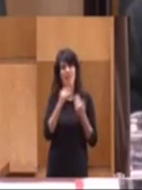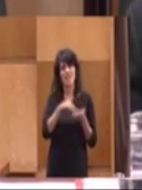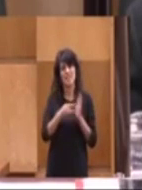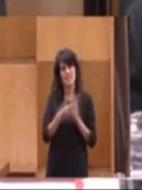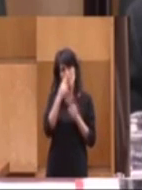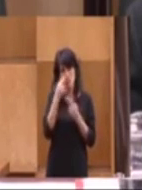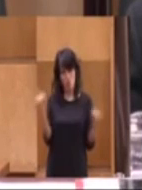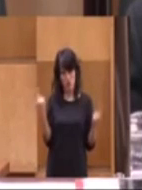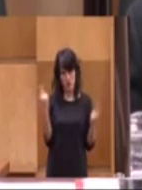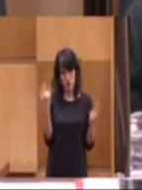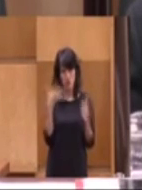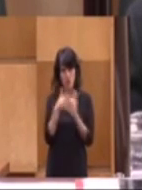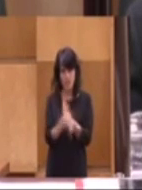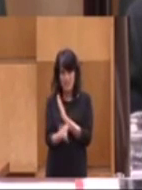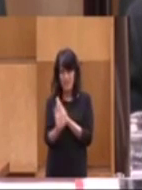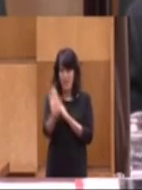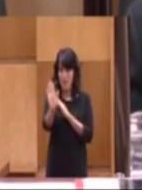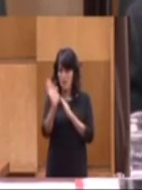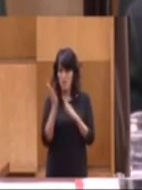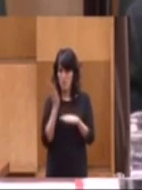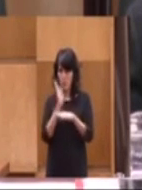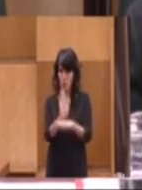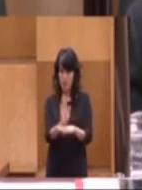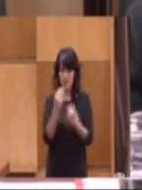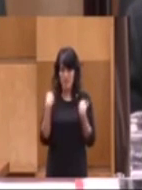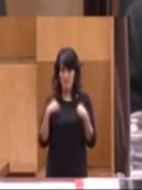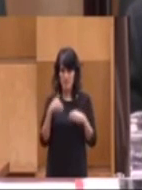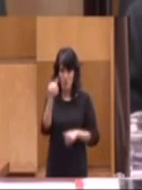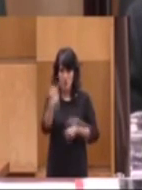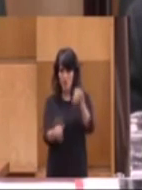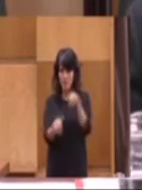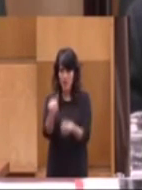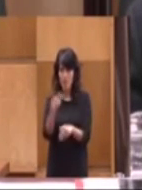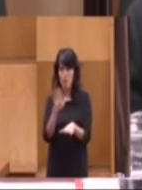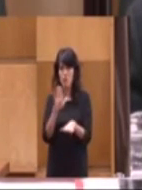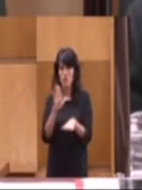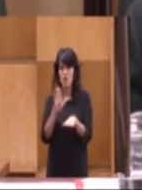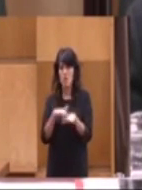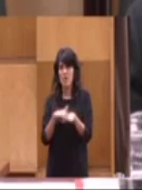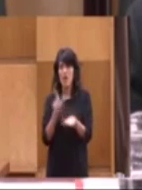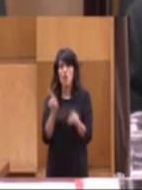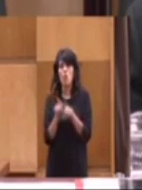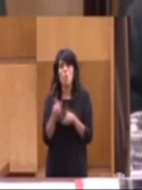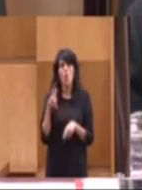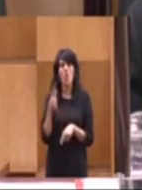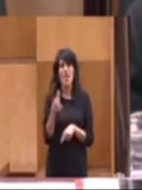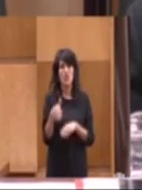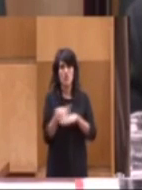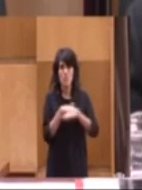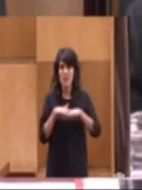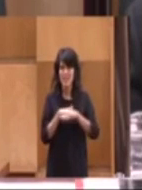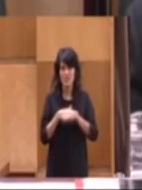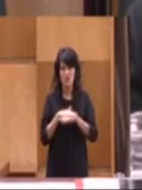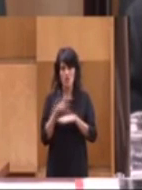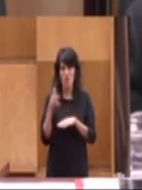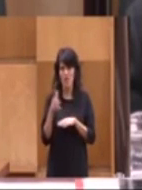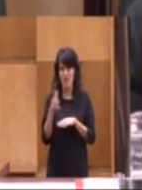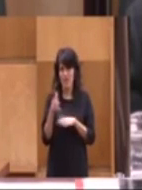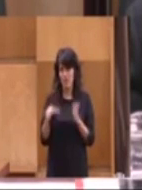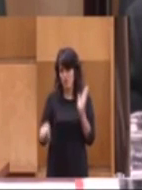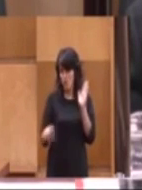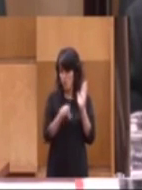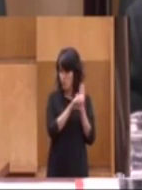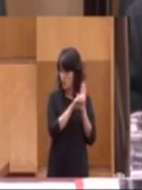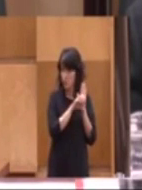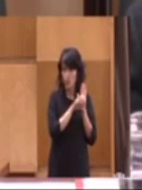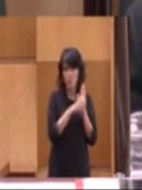Y, por lo tanto, la propuesta que se hace de este referéndum para dotarlo, brindarlo con un derecho básico, con un derecho subjetivo en la Constitución, me